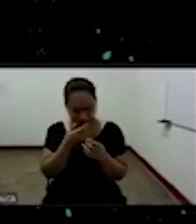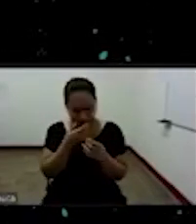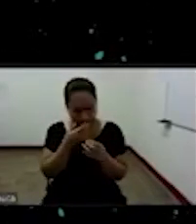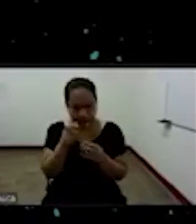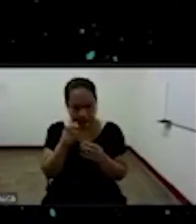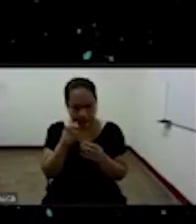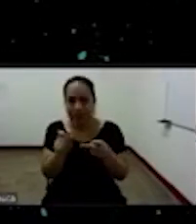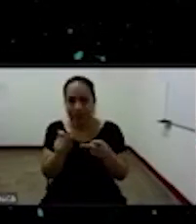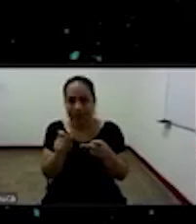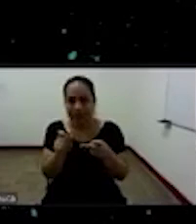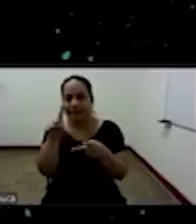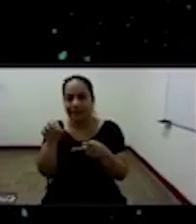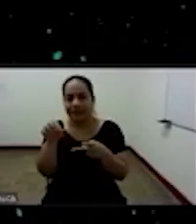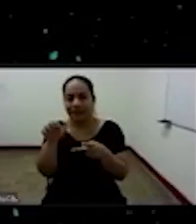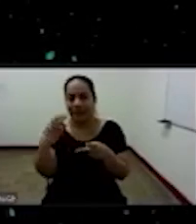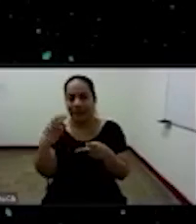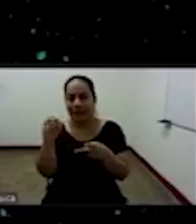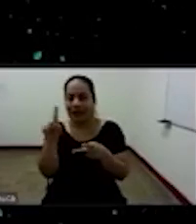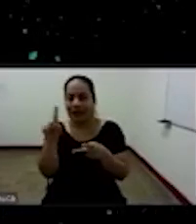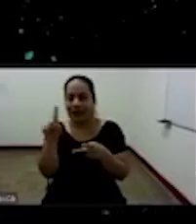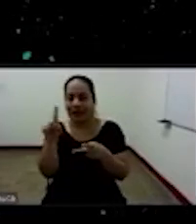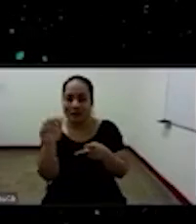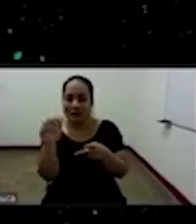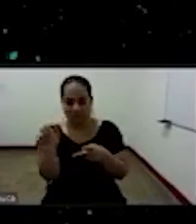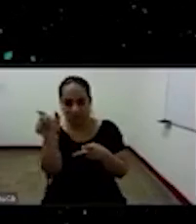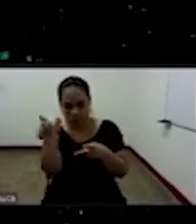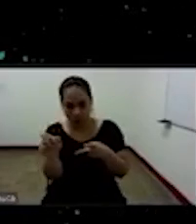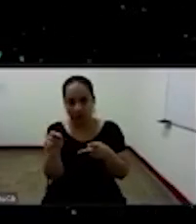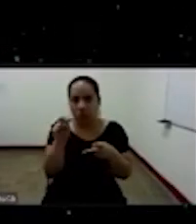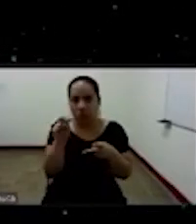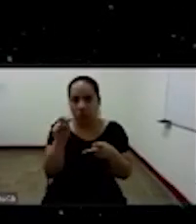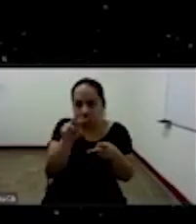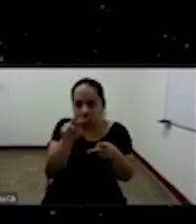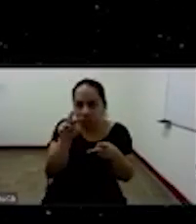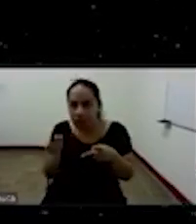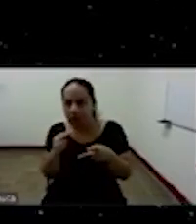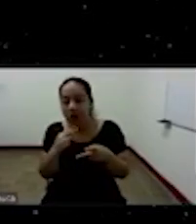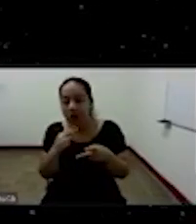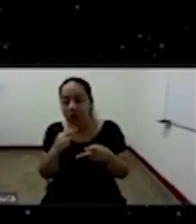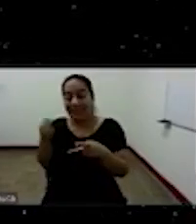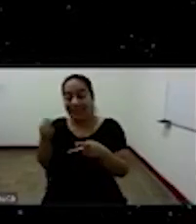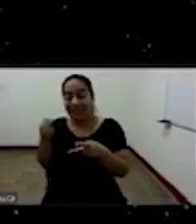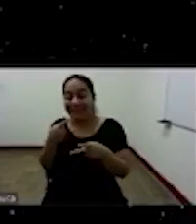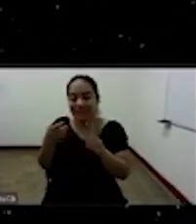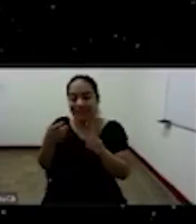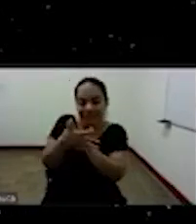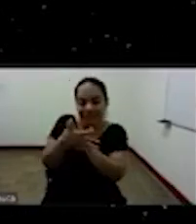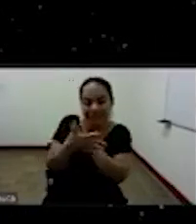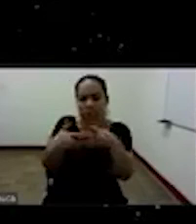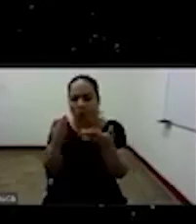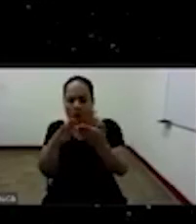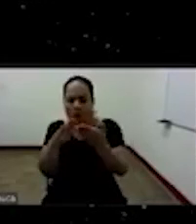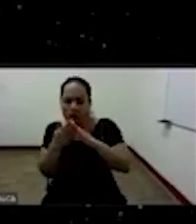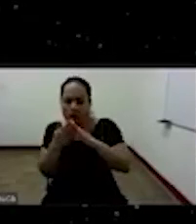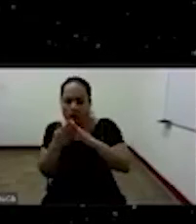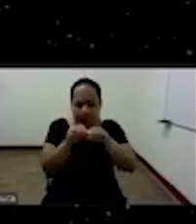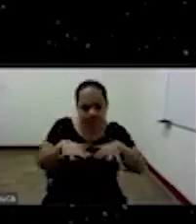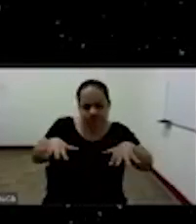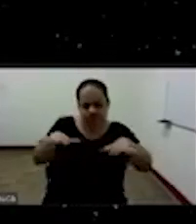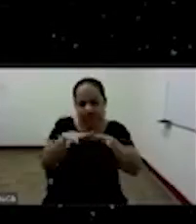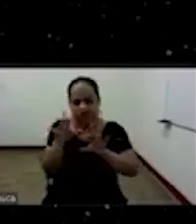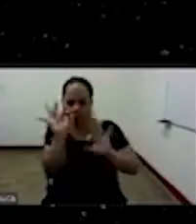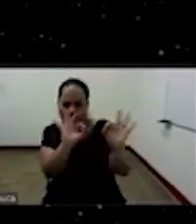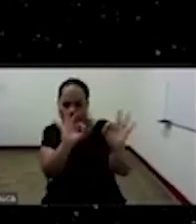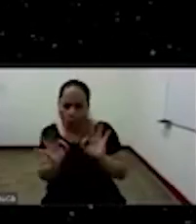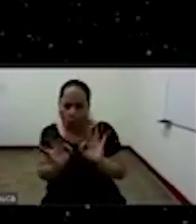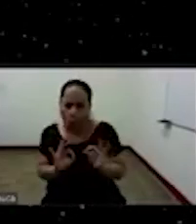que se puede ver eh o que mencionan cómo estas comunidades se organizan comunitariamente o cómo trabajan